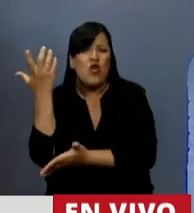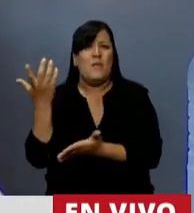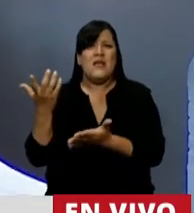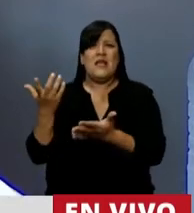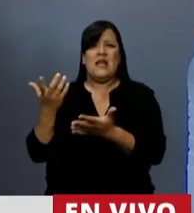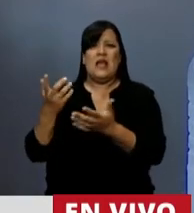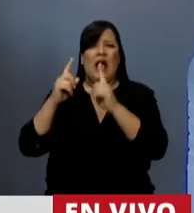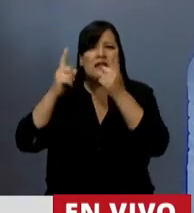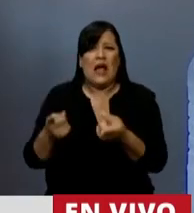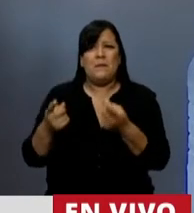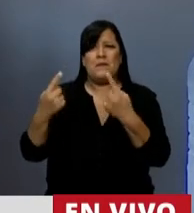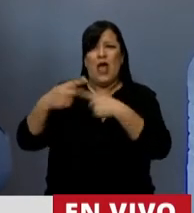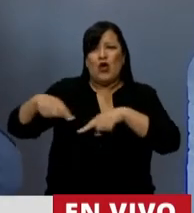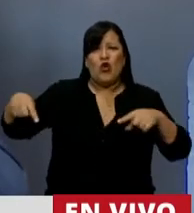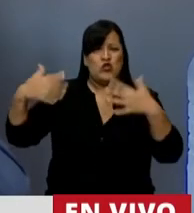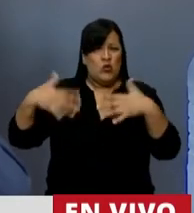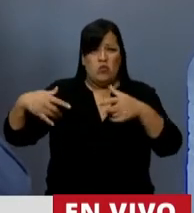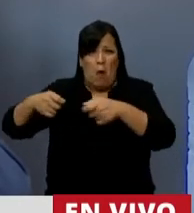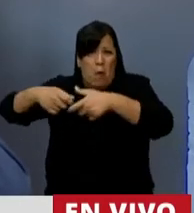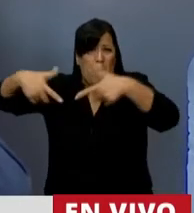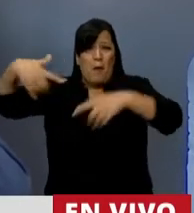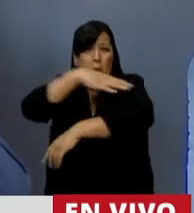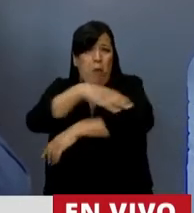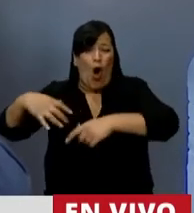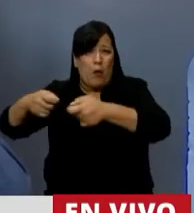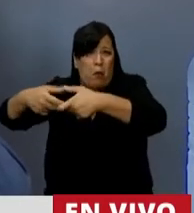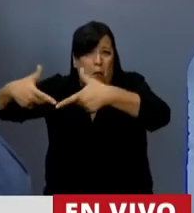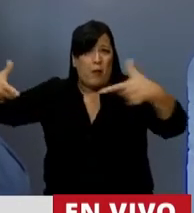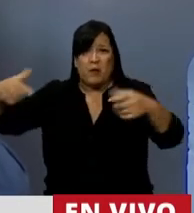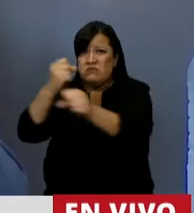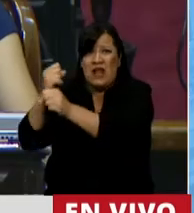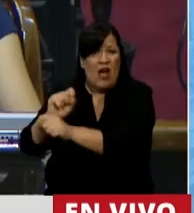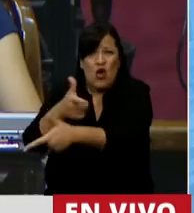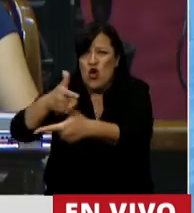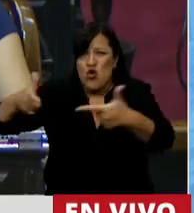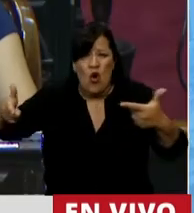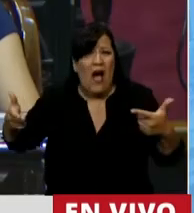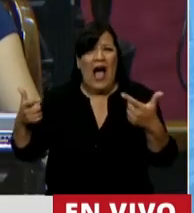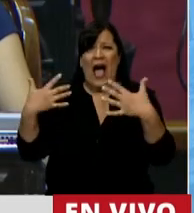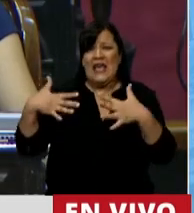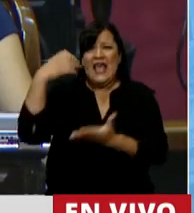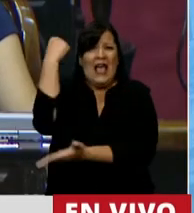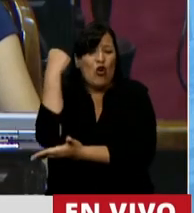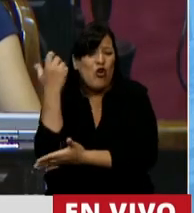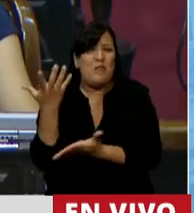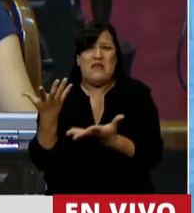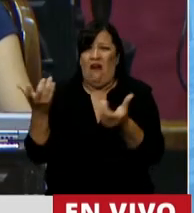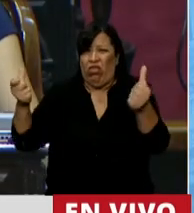en los altos índices de pobreza, en el desempleo, en la economía.